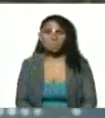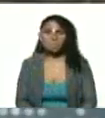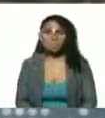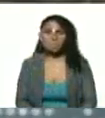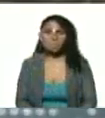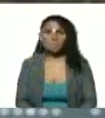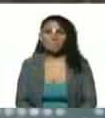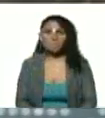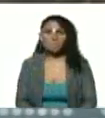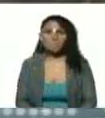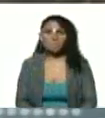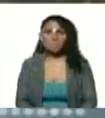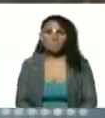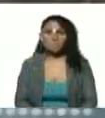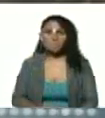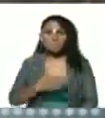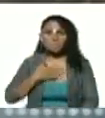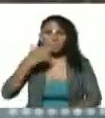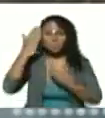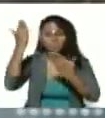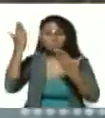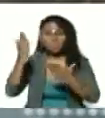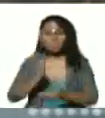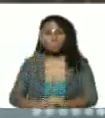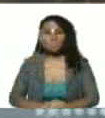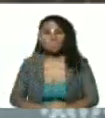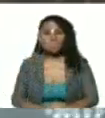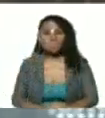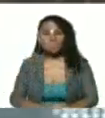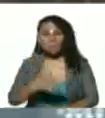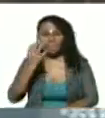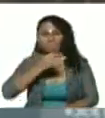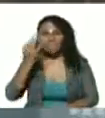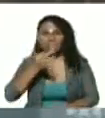mis saludos pues de verdad